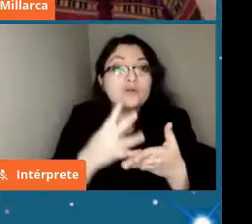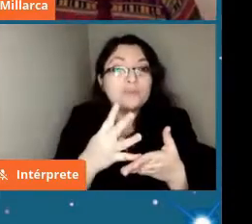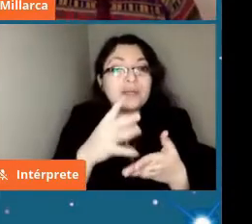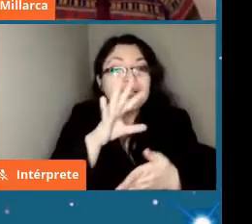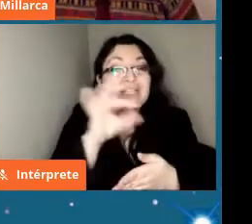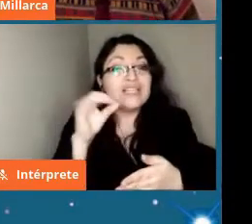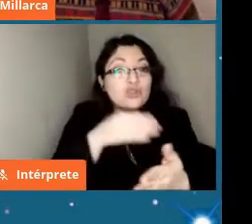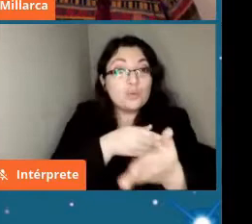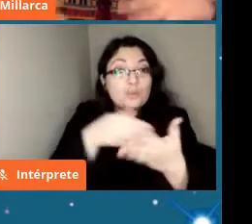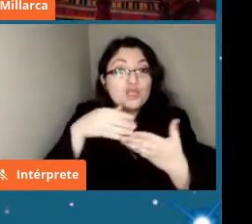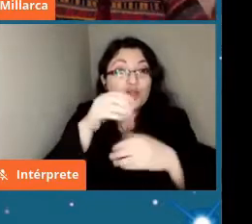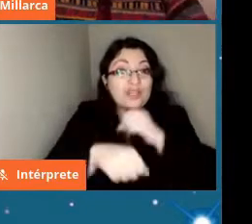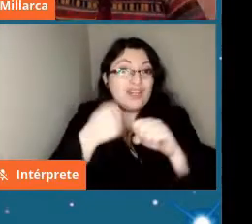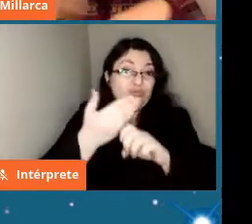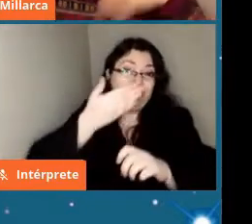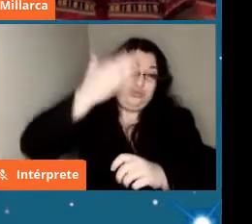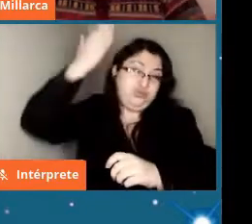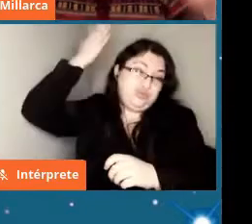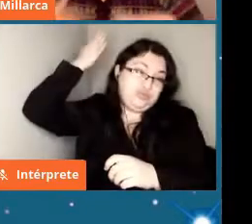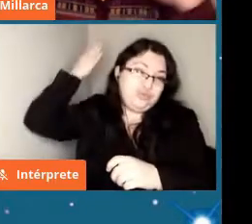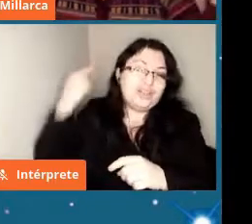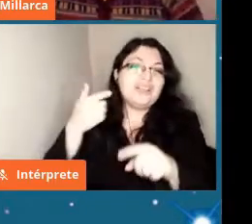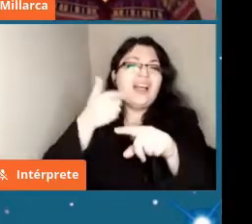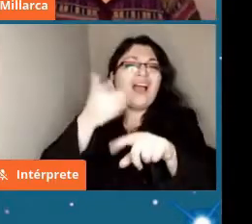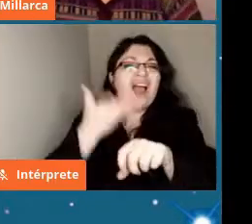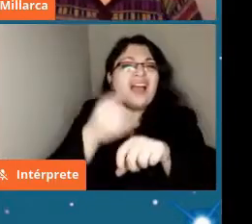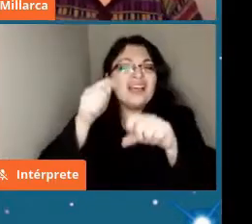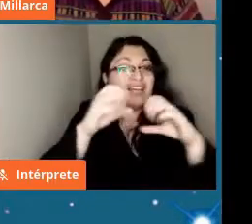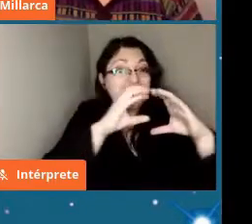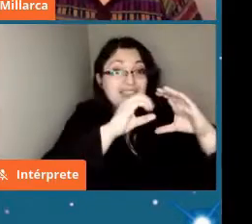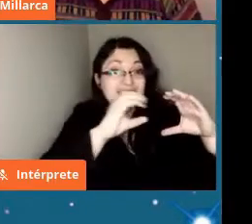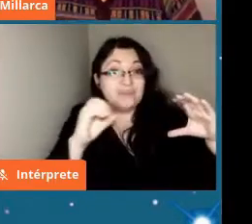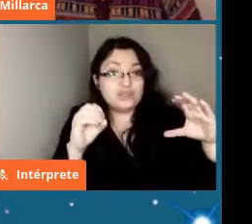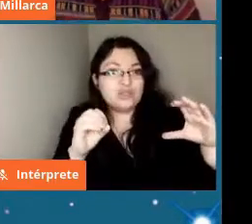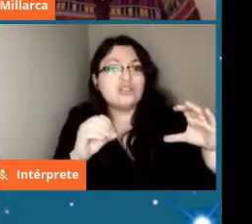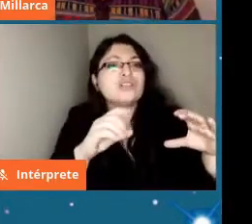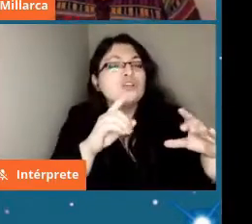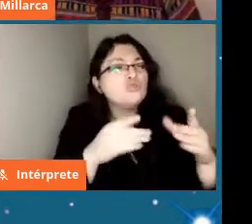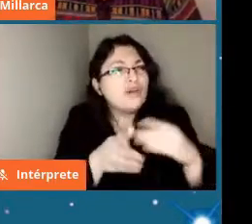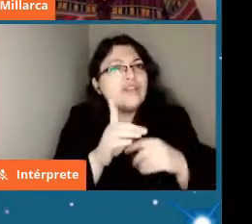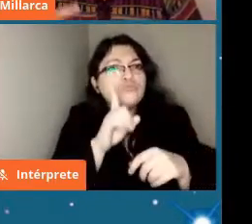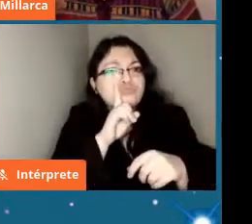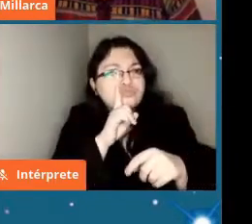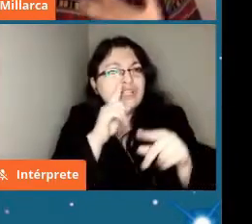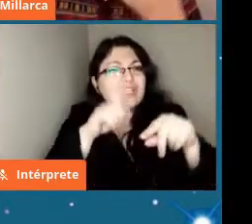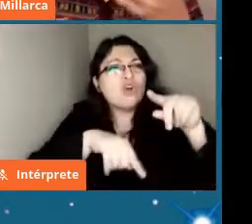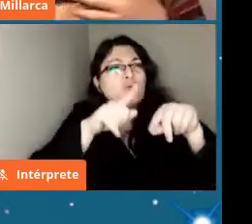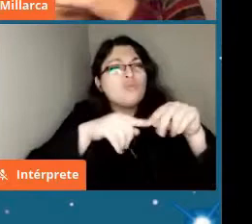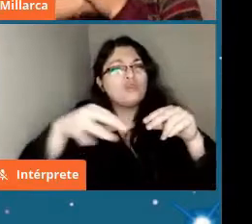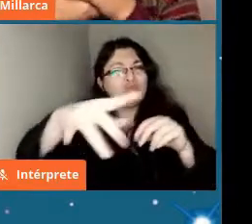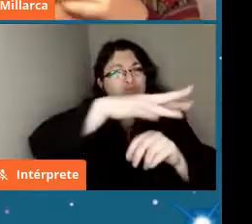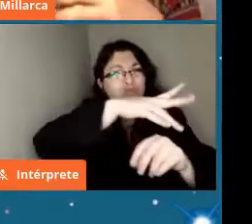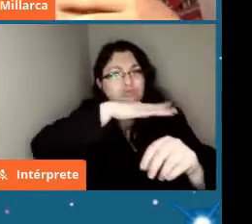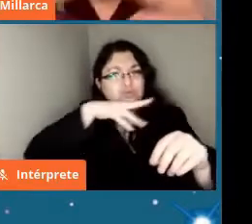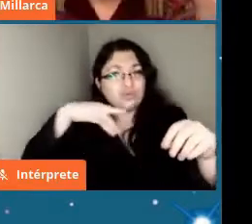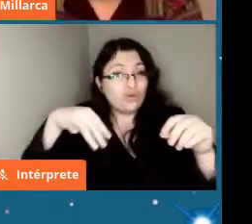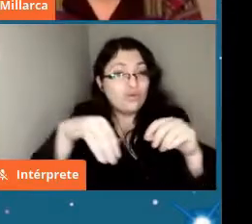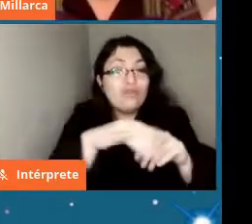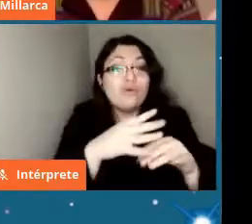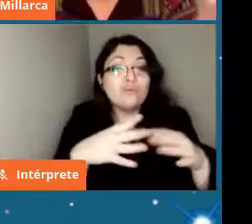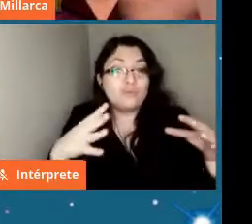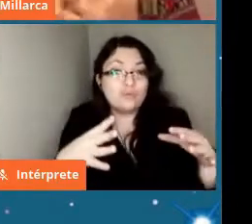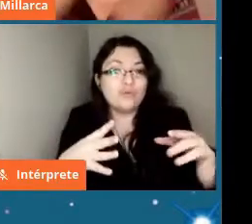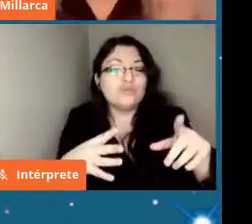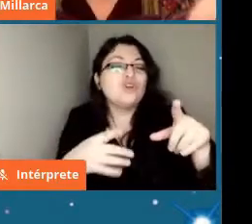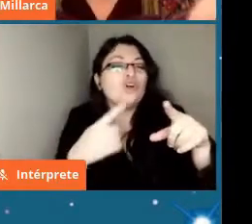donde tenemos entonces este sistema solar que todavía tiene mucho polvo que los